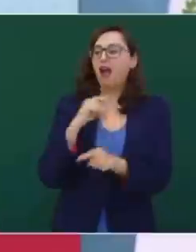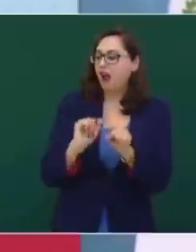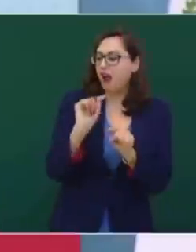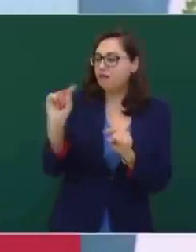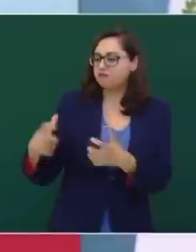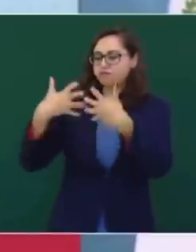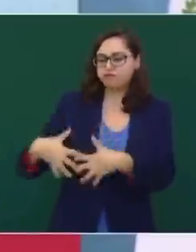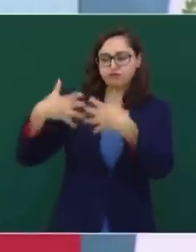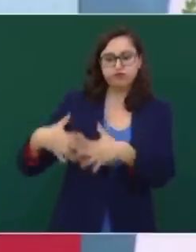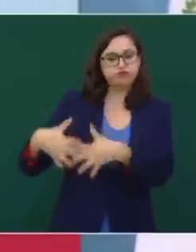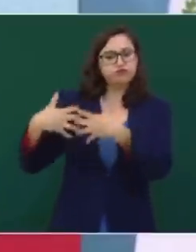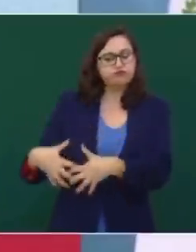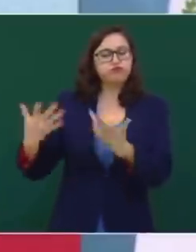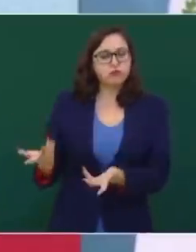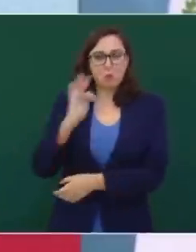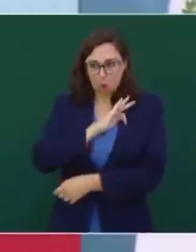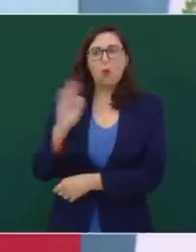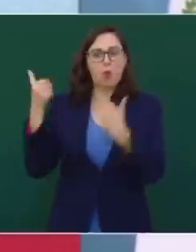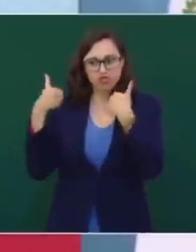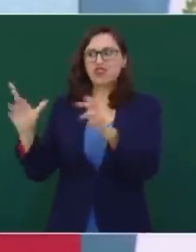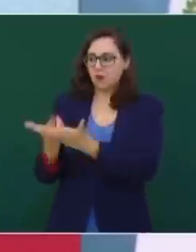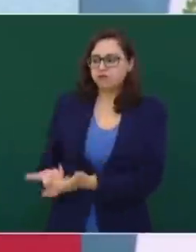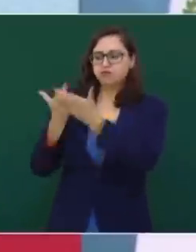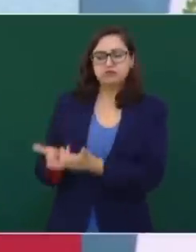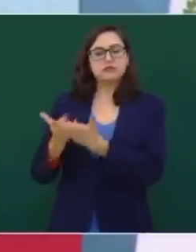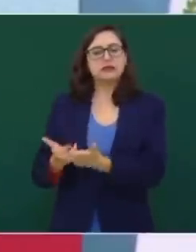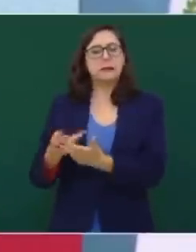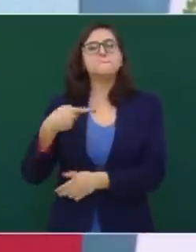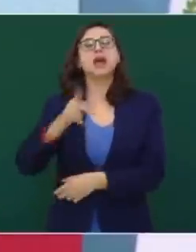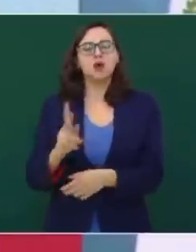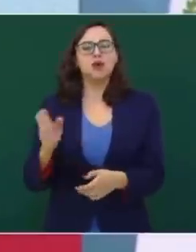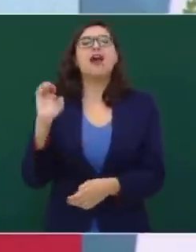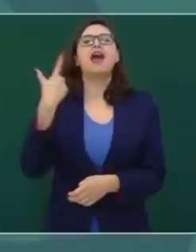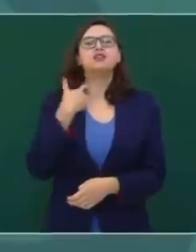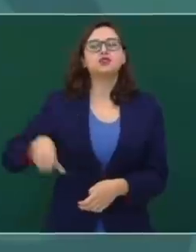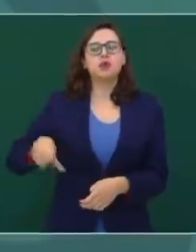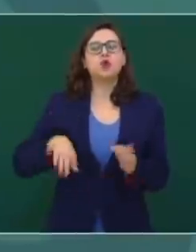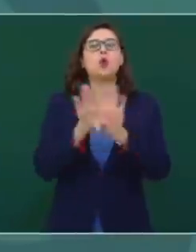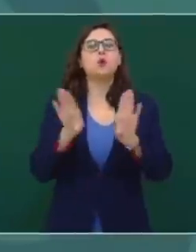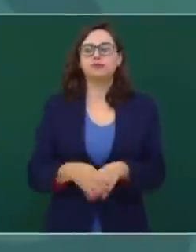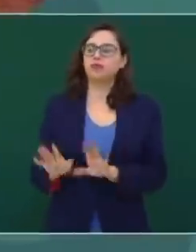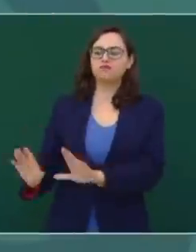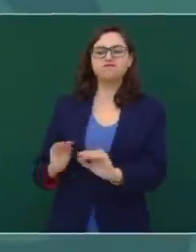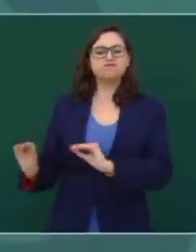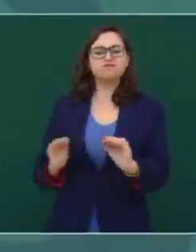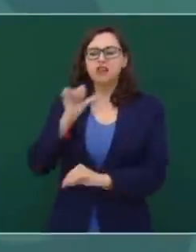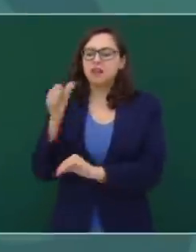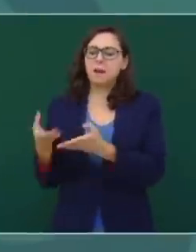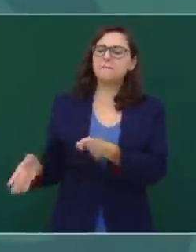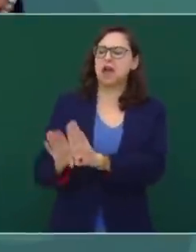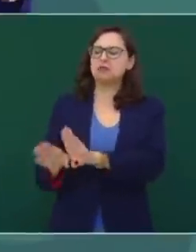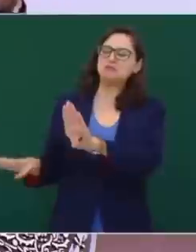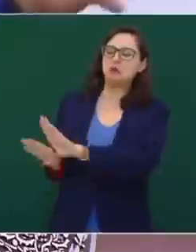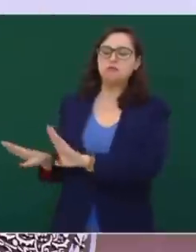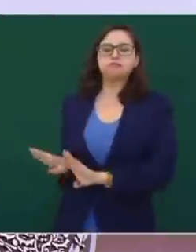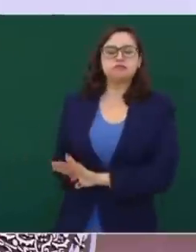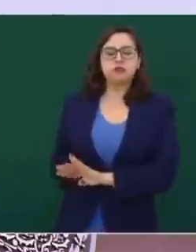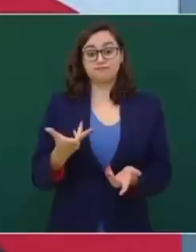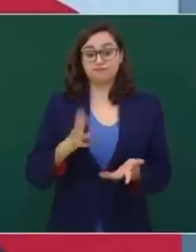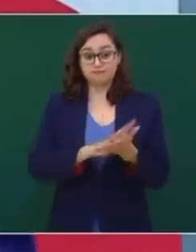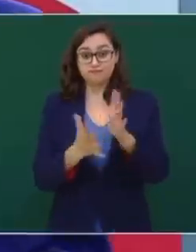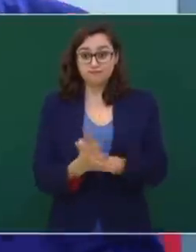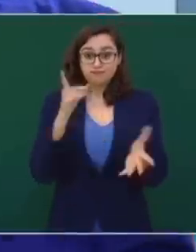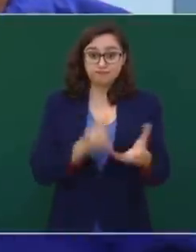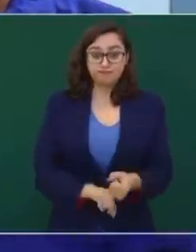¿Qué fue lo que hicieron? Abrieron el mercado y pararon las plantas de la Comisión Federal de Electricidad, cerraron muchas o las subutilizaron.